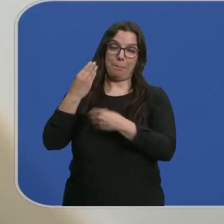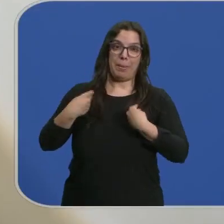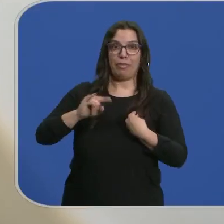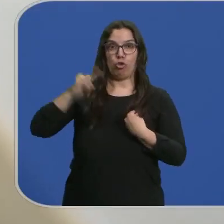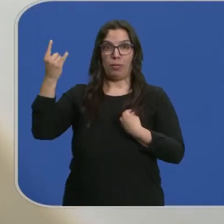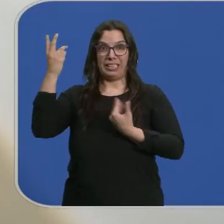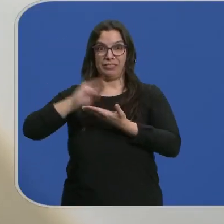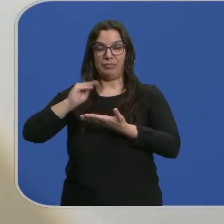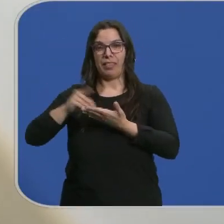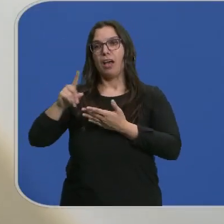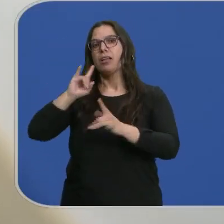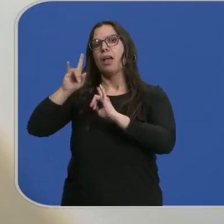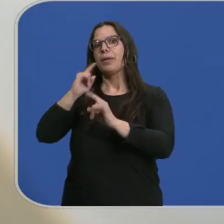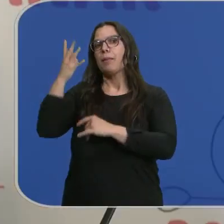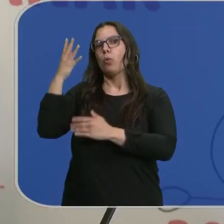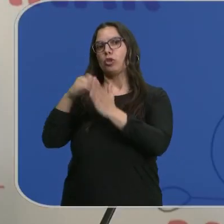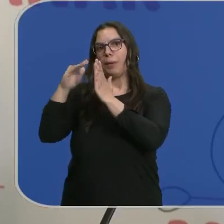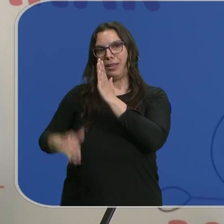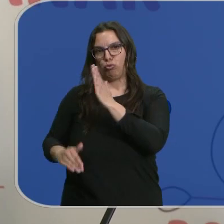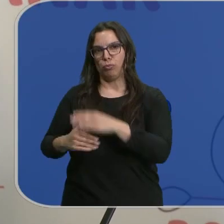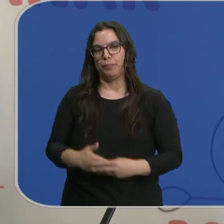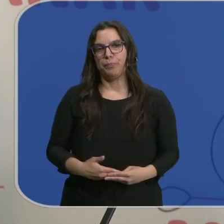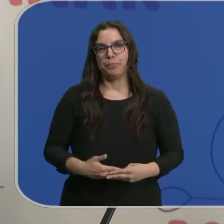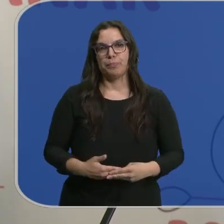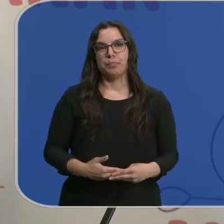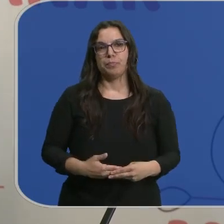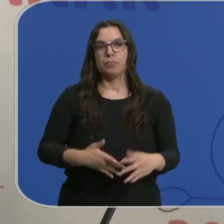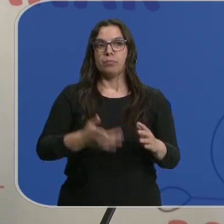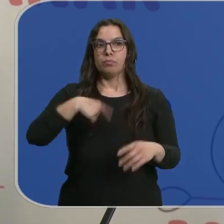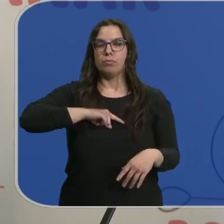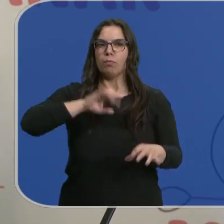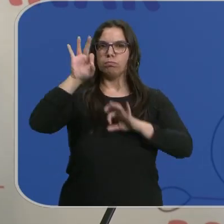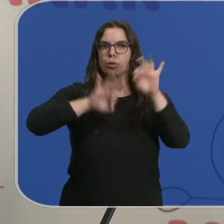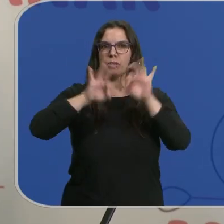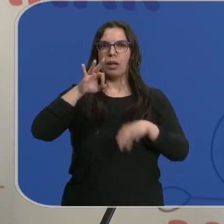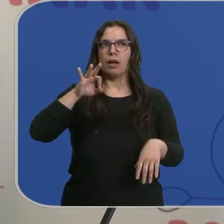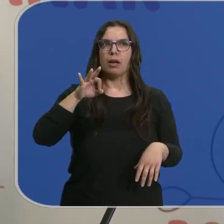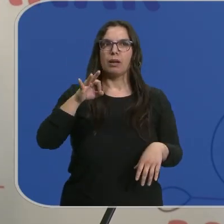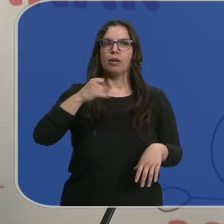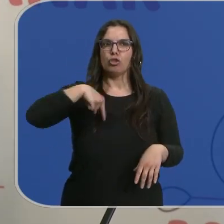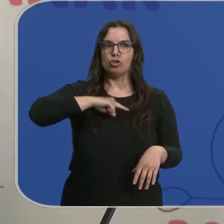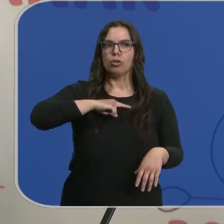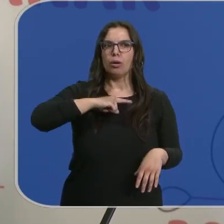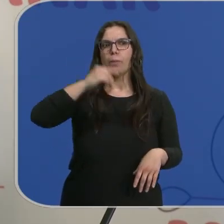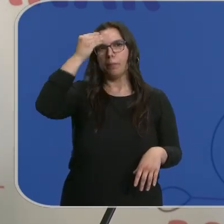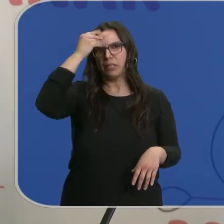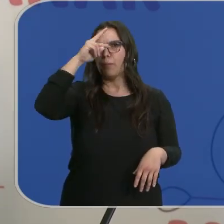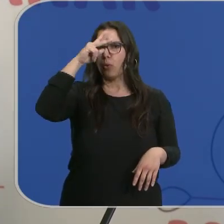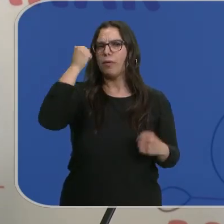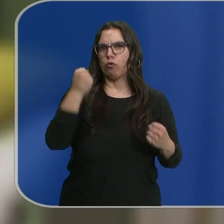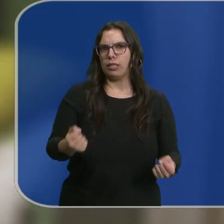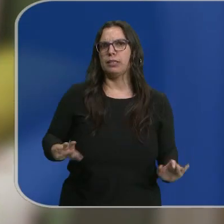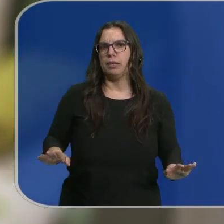se realizaron 4.000 consultas menos. Estamos en unas cotas que realmente a nosotros nos parecen enormemente